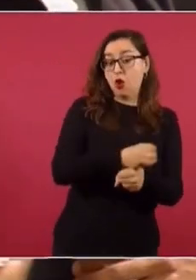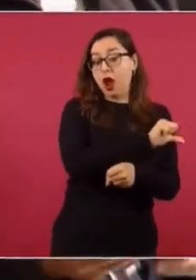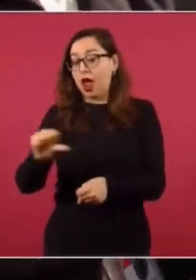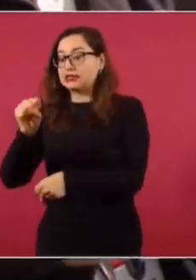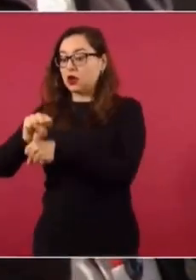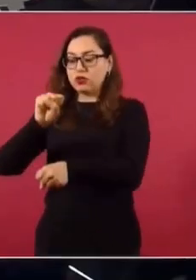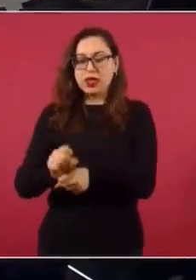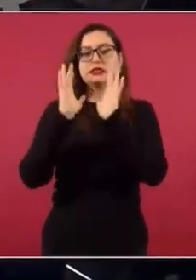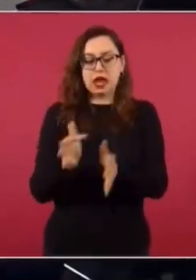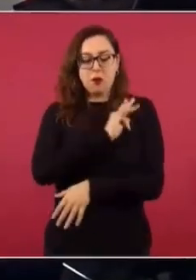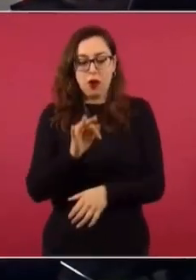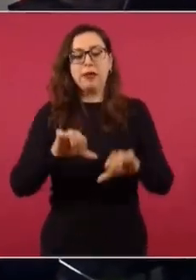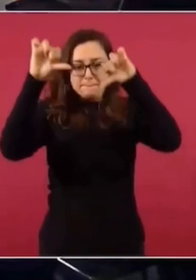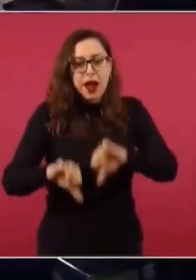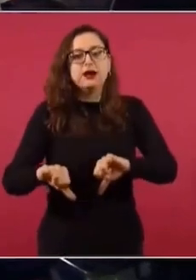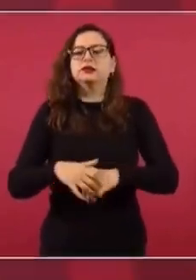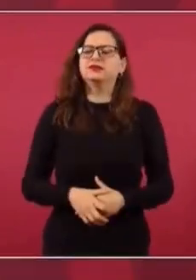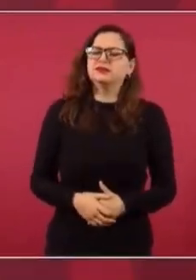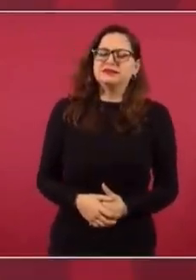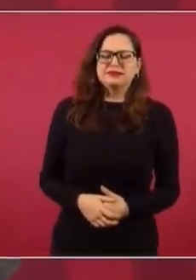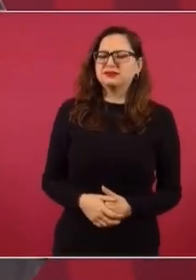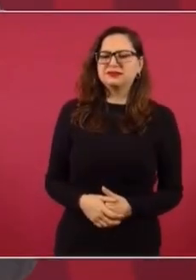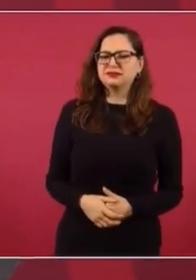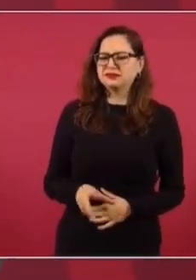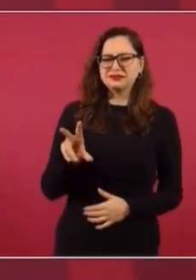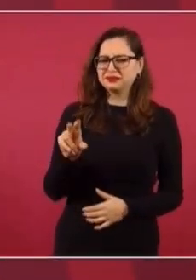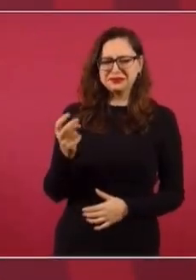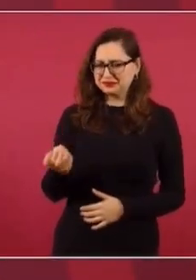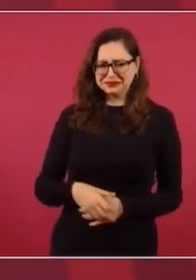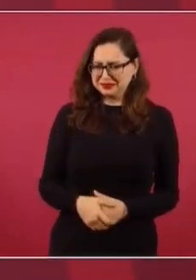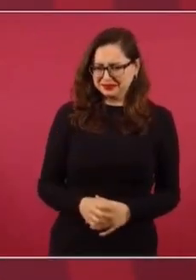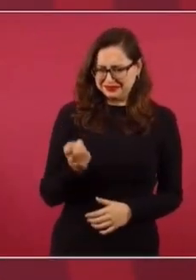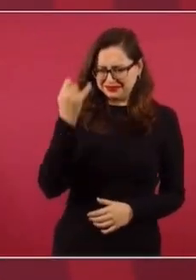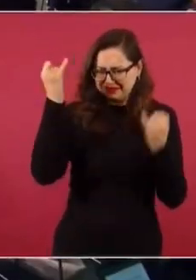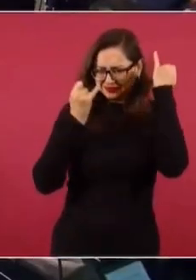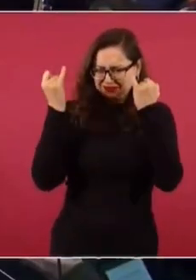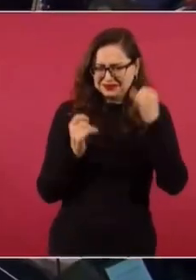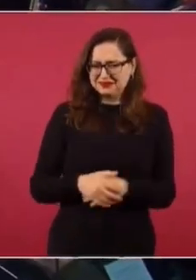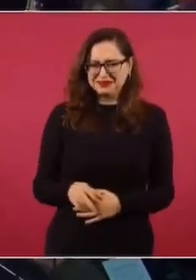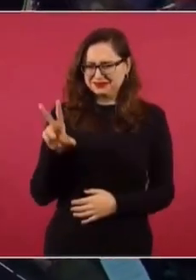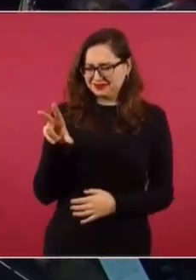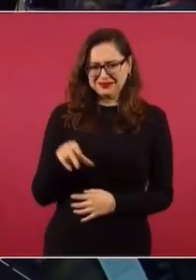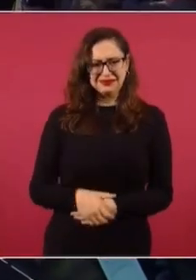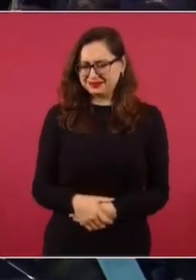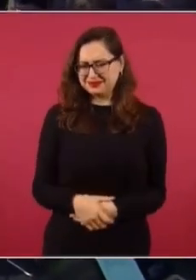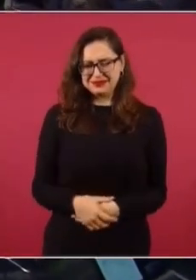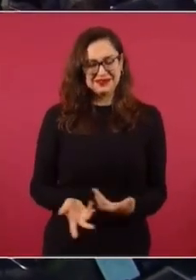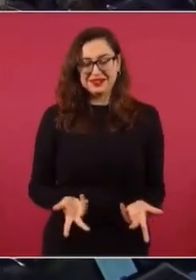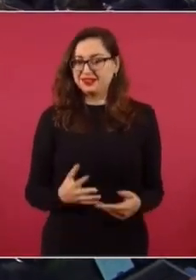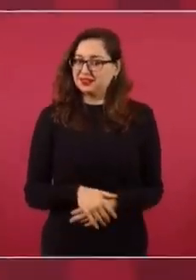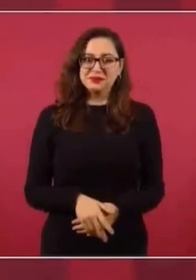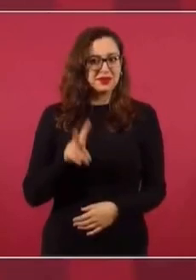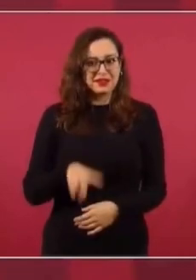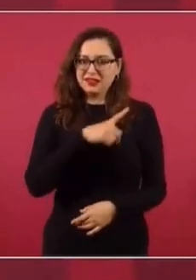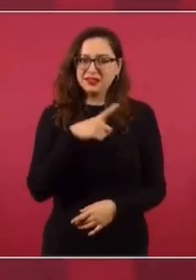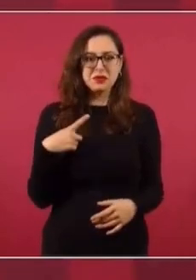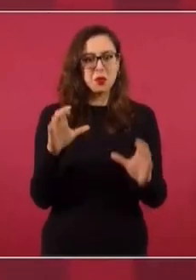no acrediten. ¿Qué tan cierto es esto? No, no, no hay información sobre eso. No existe. Hay que tener mucho cuidado con